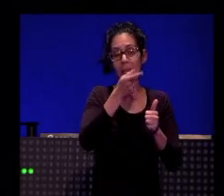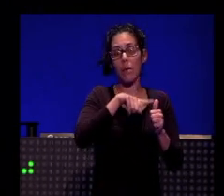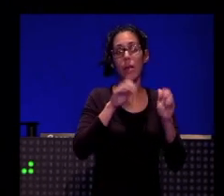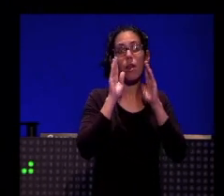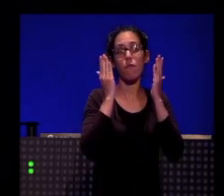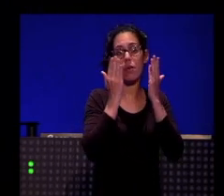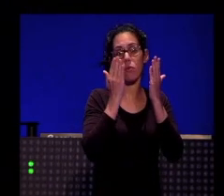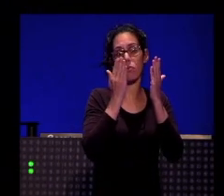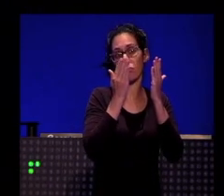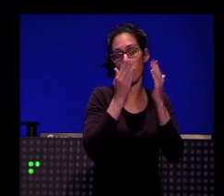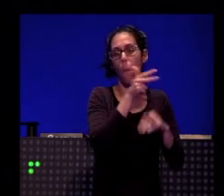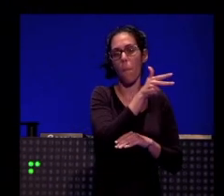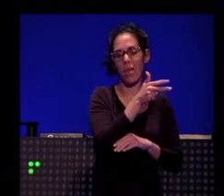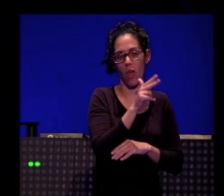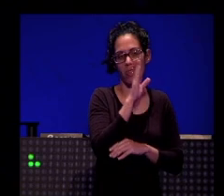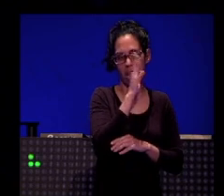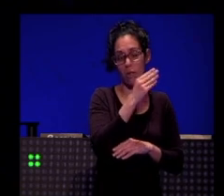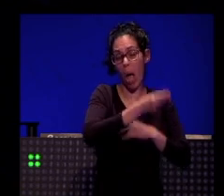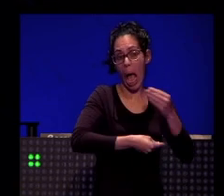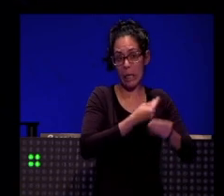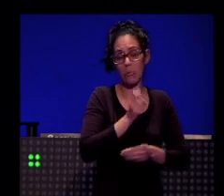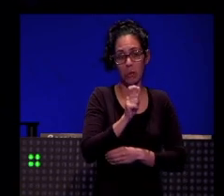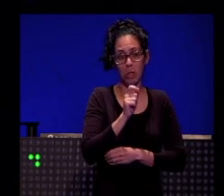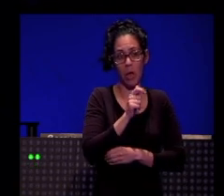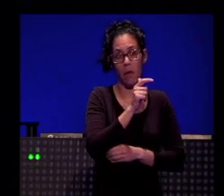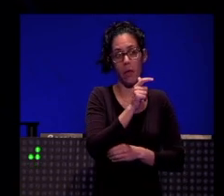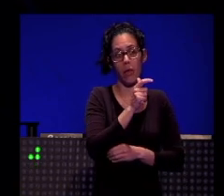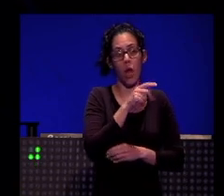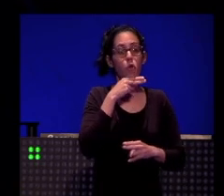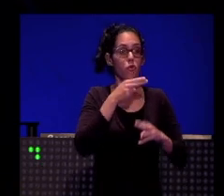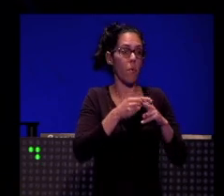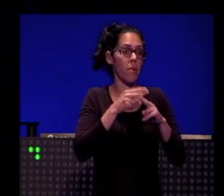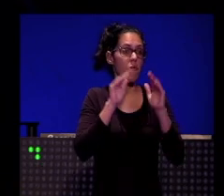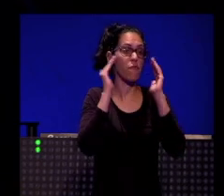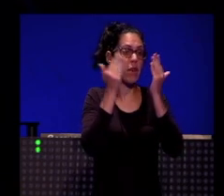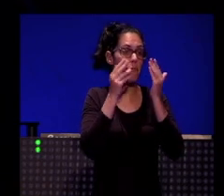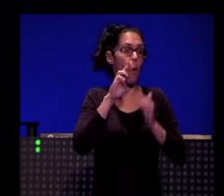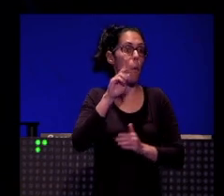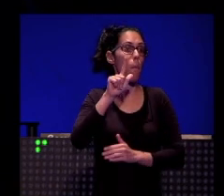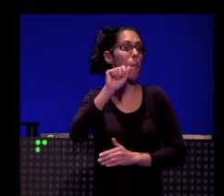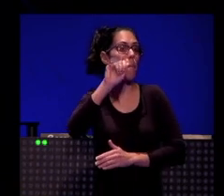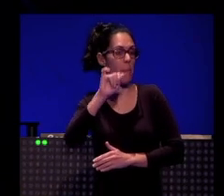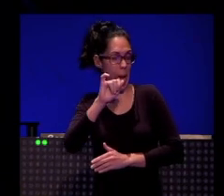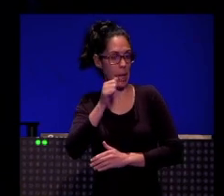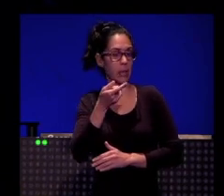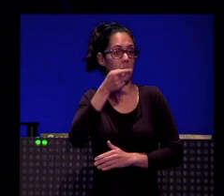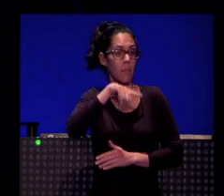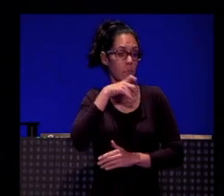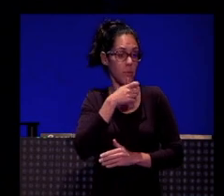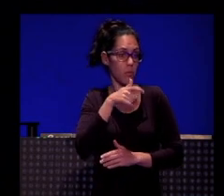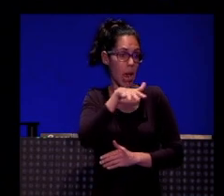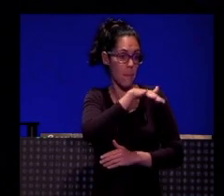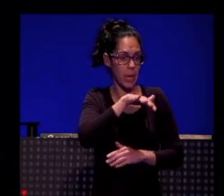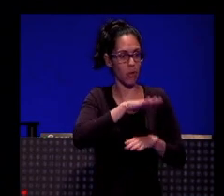en directo. Solemos hacer vídeo en directo, lo que se llama Facebook Live también, realizado, ya que tenemos el espacio y